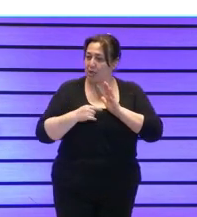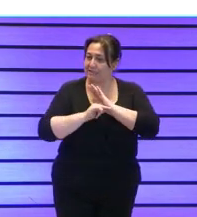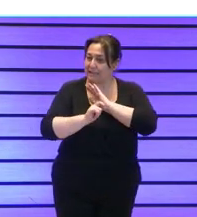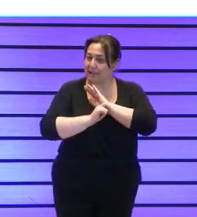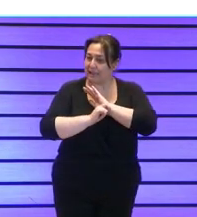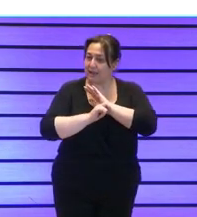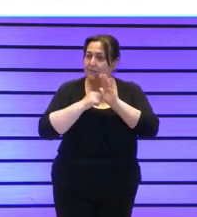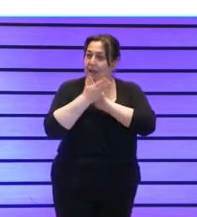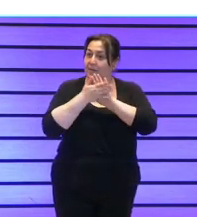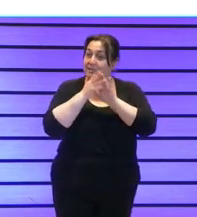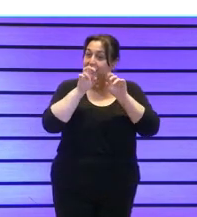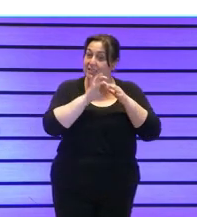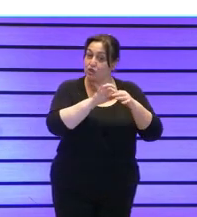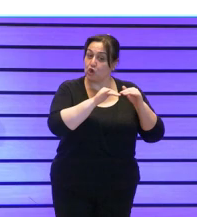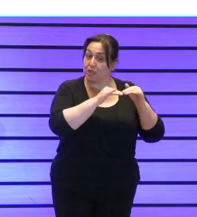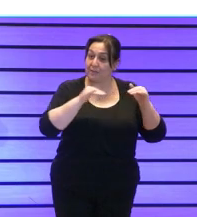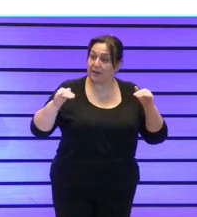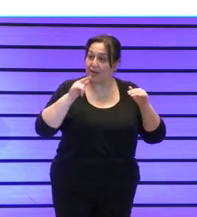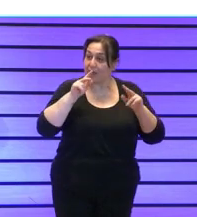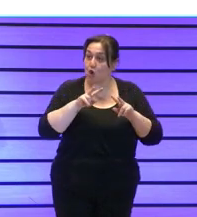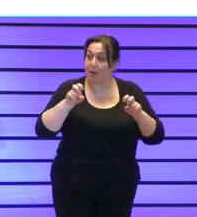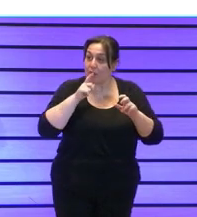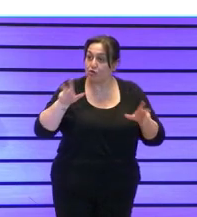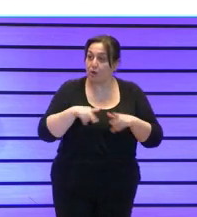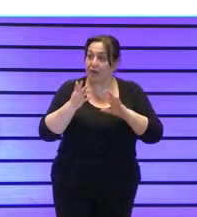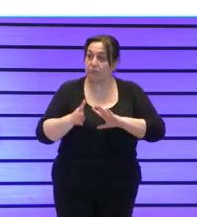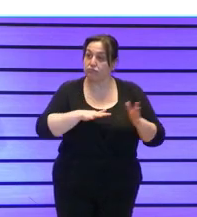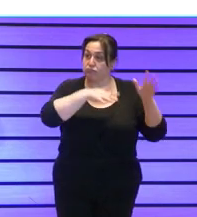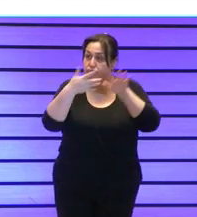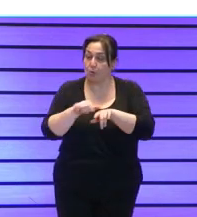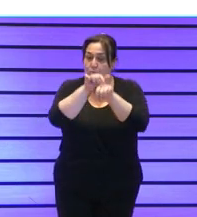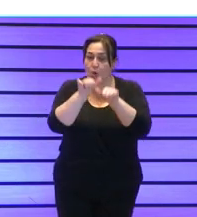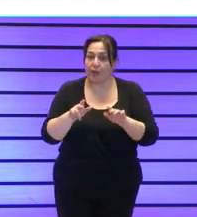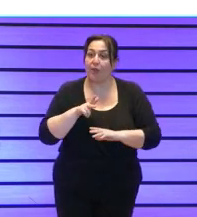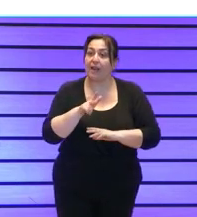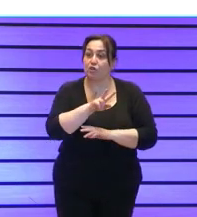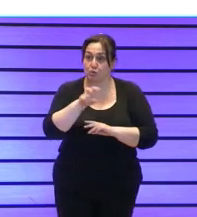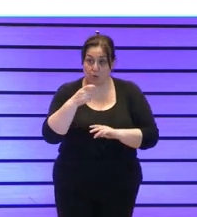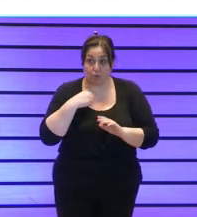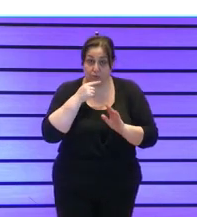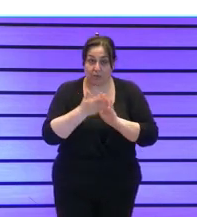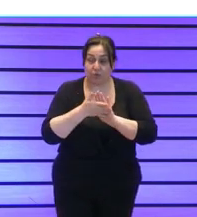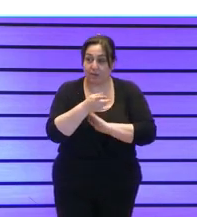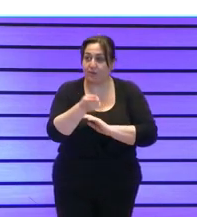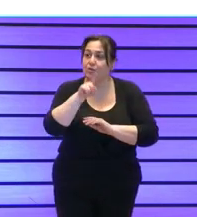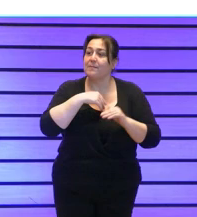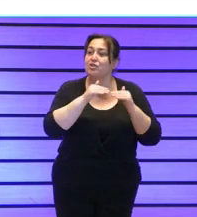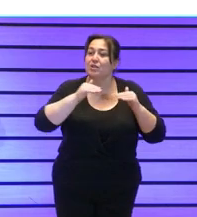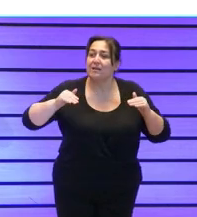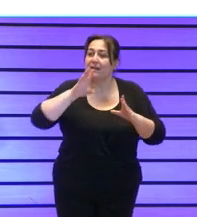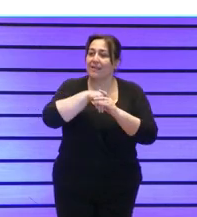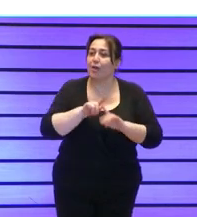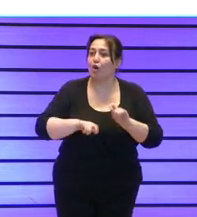de la sostenibilidad en la innovación social hacia ese modelo de derechos que hablamos y también de la sostenibilidad en las organizaciones.